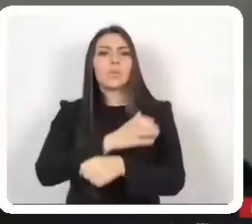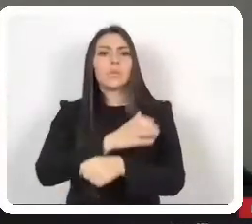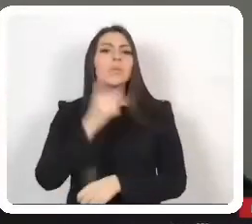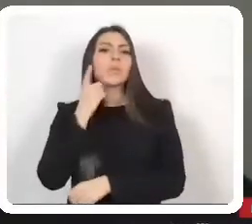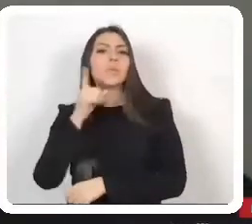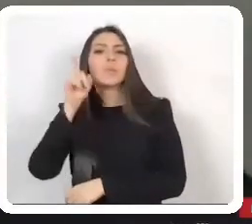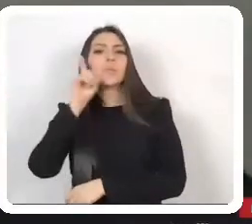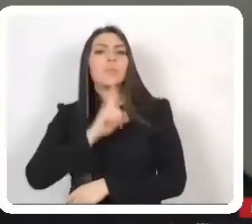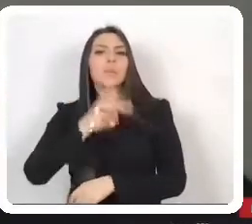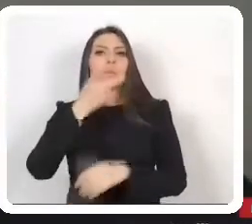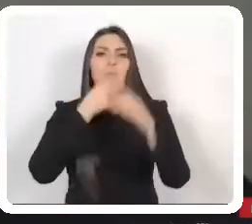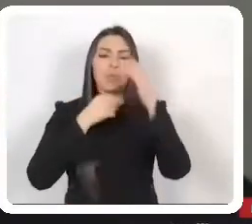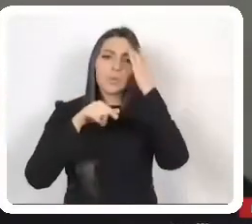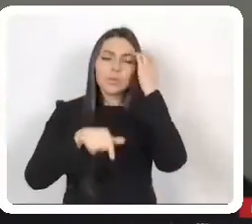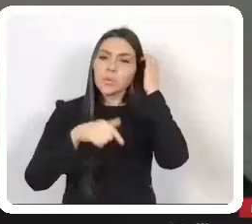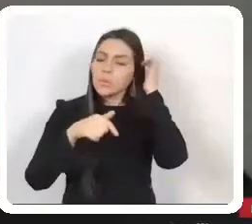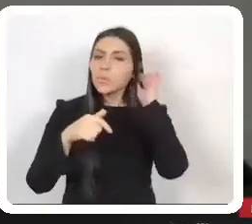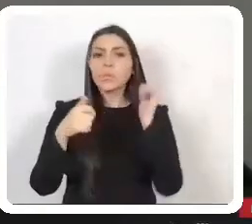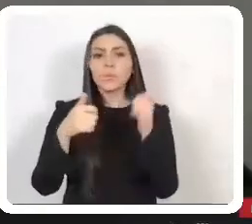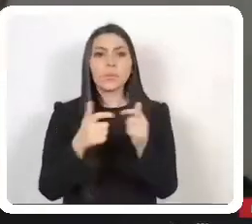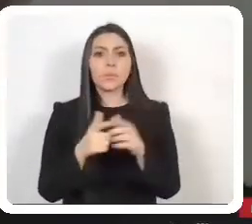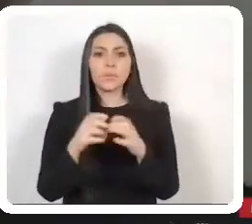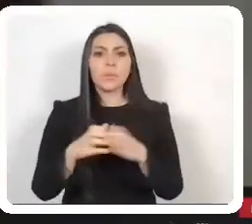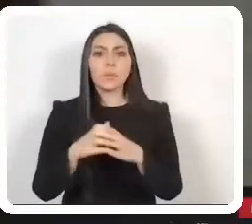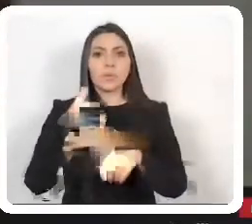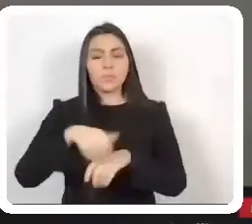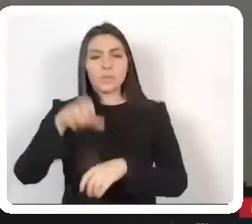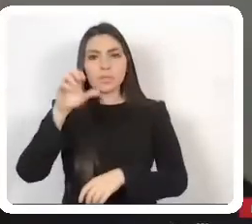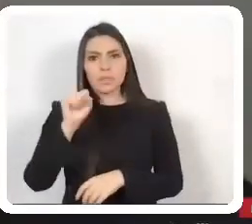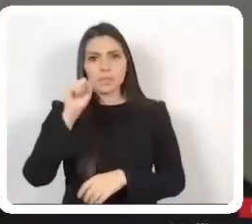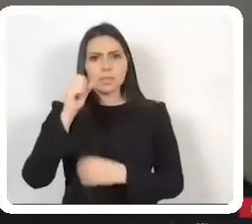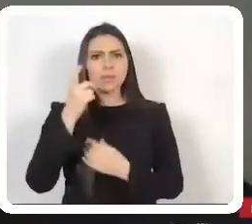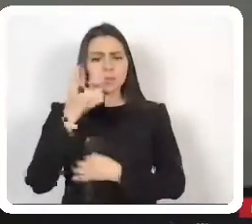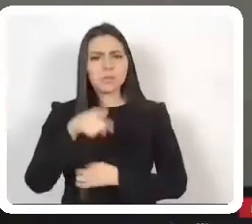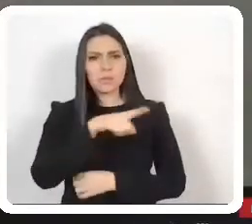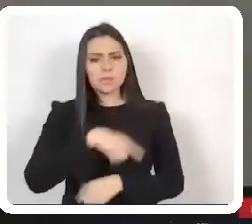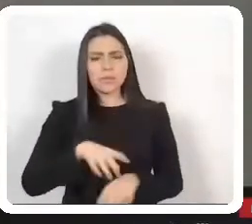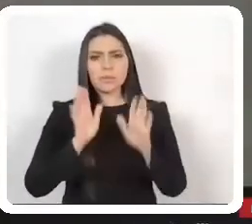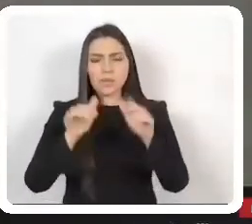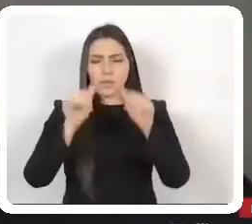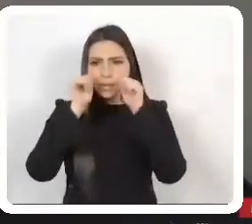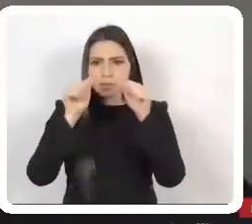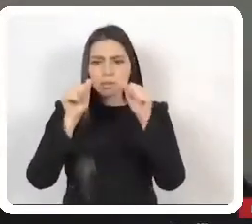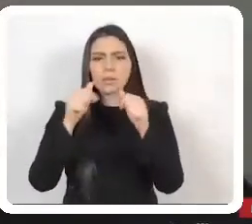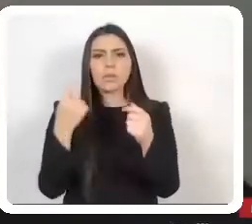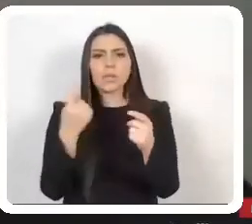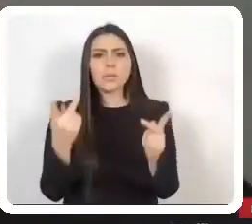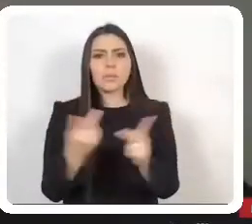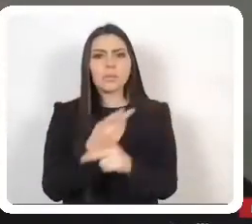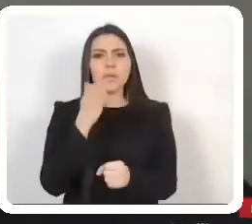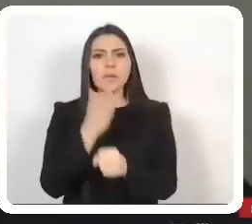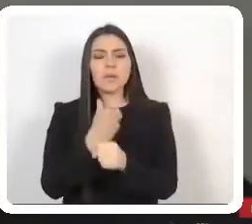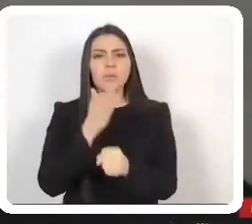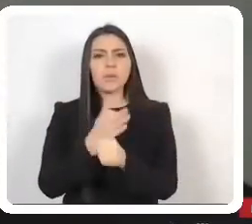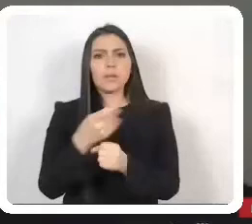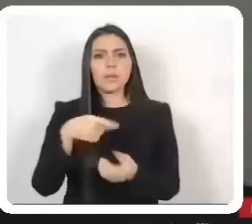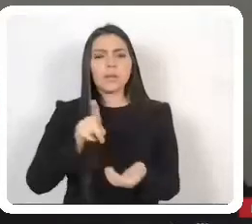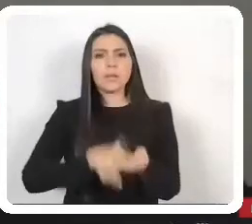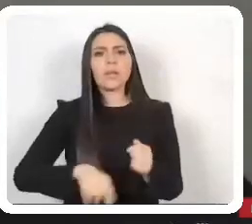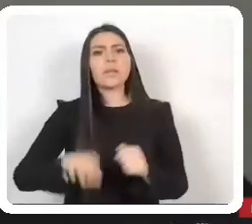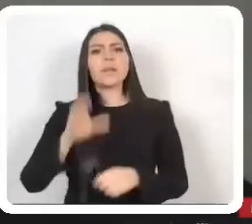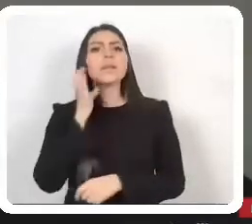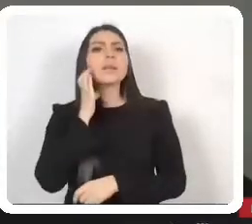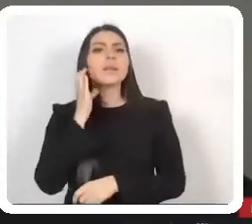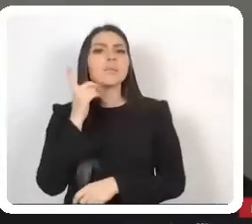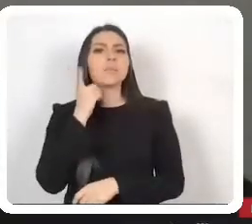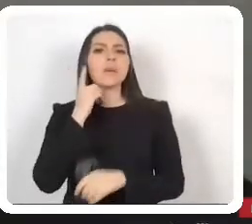de esta sextagésima legislatura para que tomemos cartas en el asunto respecto a lo que está pasando en nuestra Cámara, ahí afuera, con